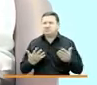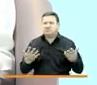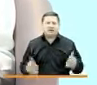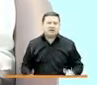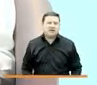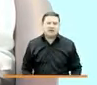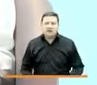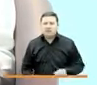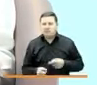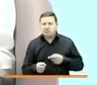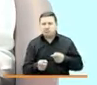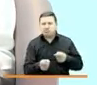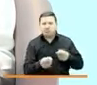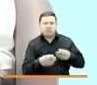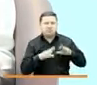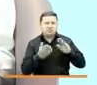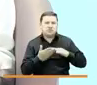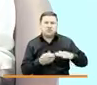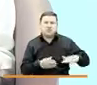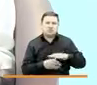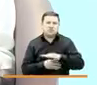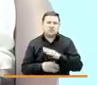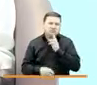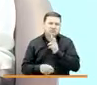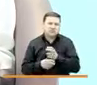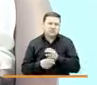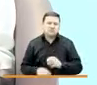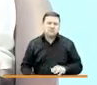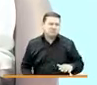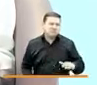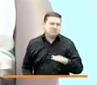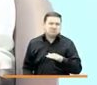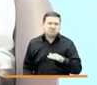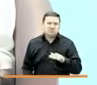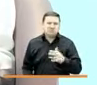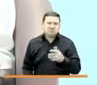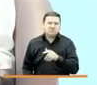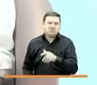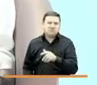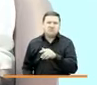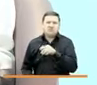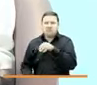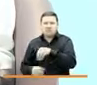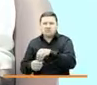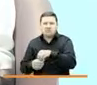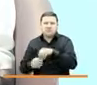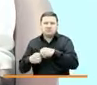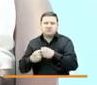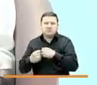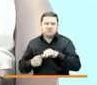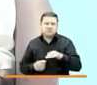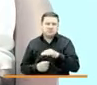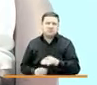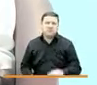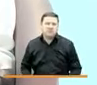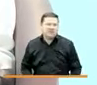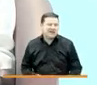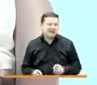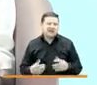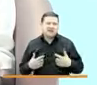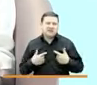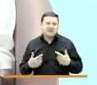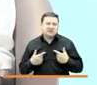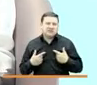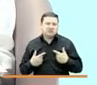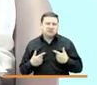de masacres, de pueblos arrasados, de bienes públicos destrozados. Todas esas víctimas